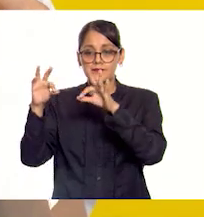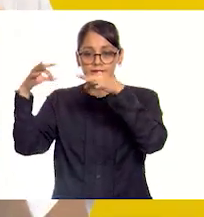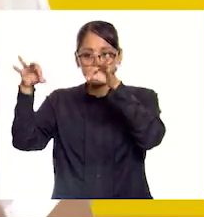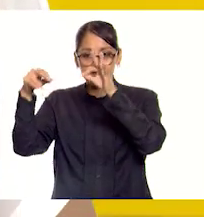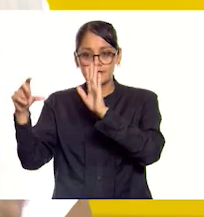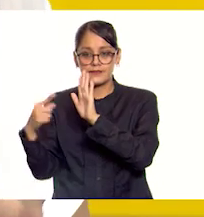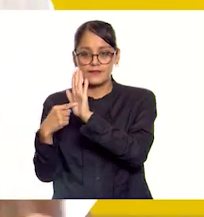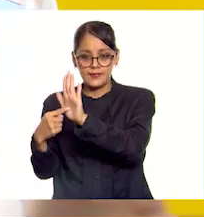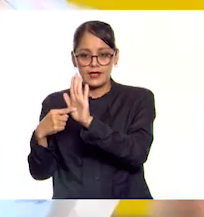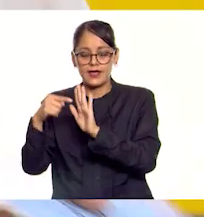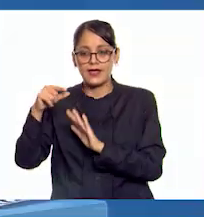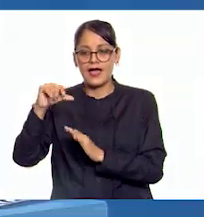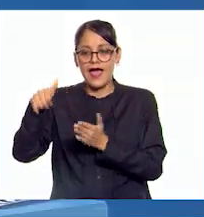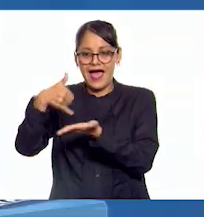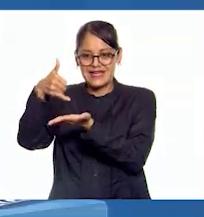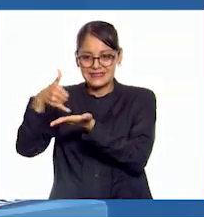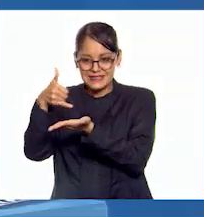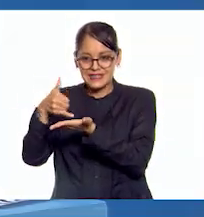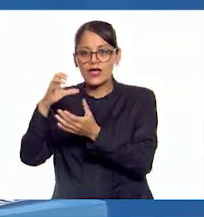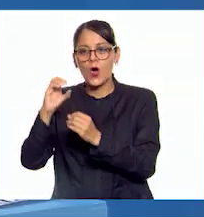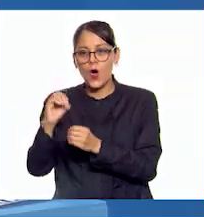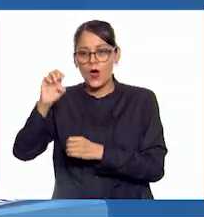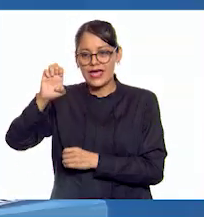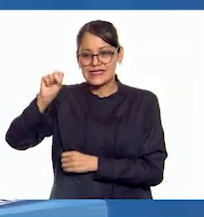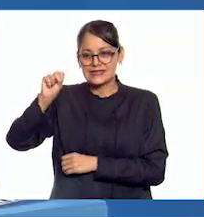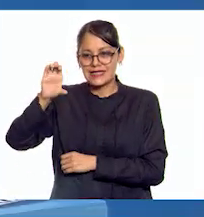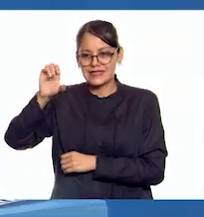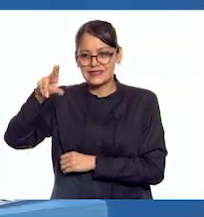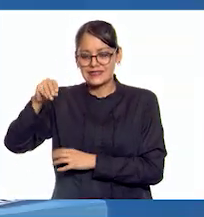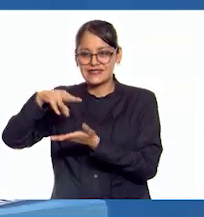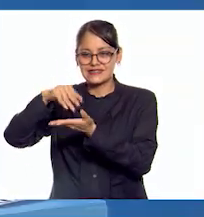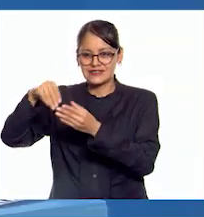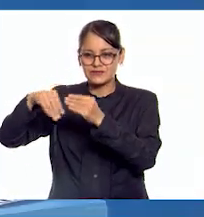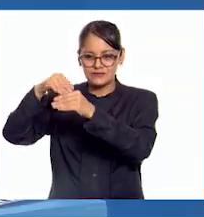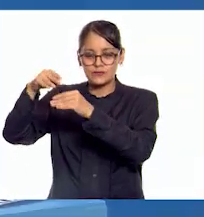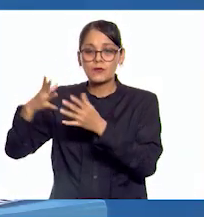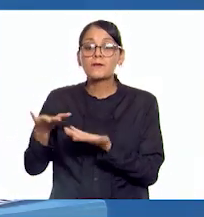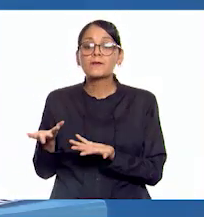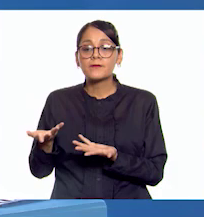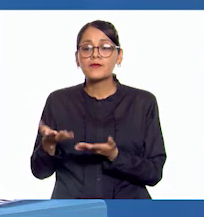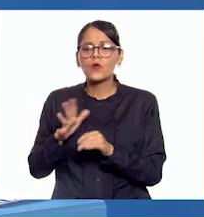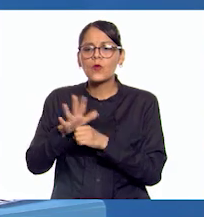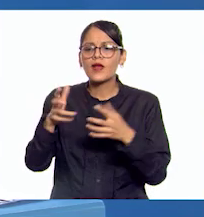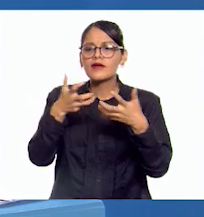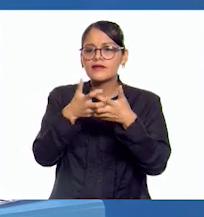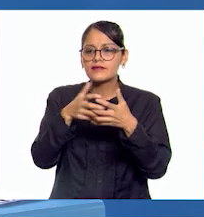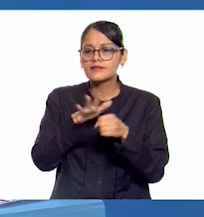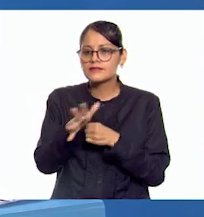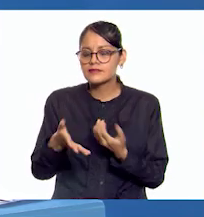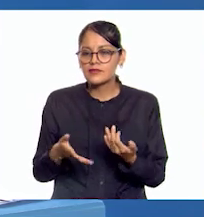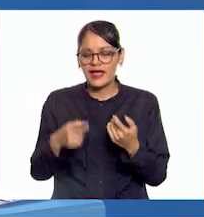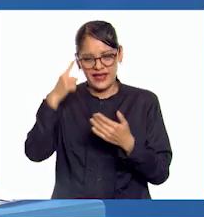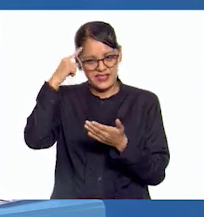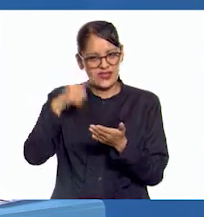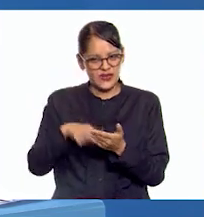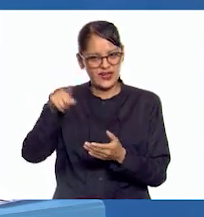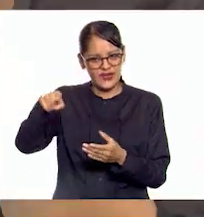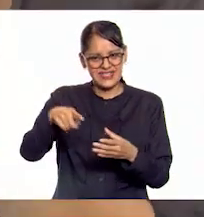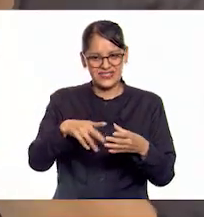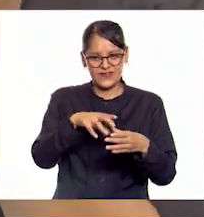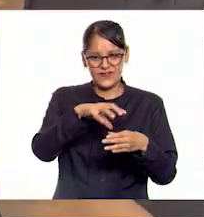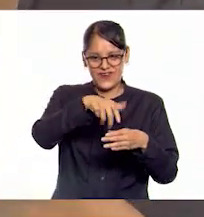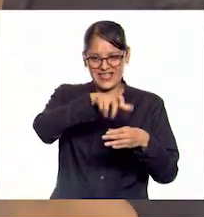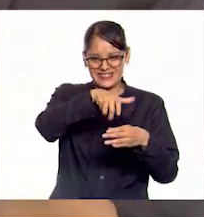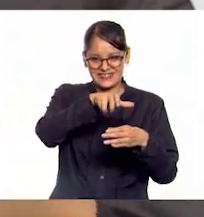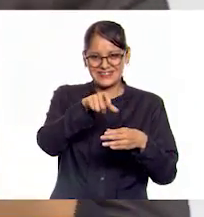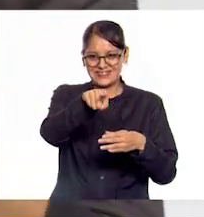aceites o esencias. ¿Cuál podría ser la pareja de aceites o esencias? Ah, esa me late que son los frasquitos que están de